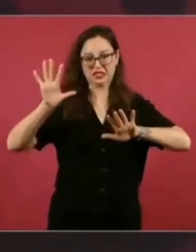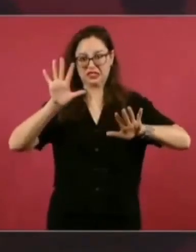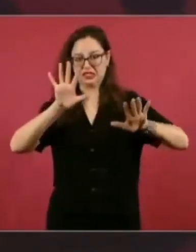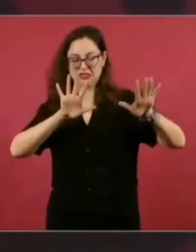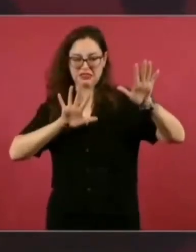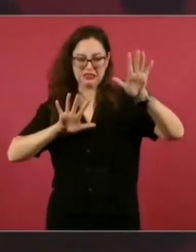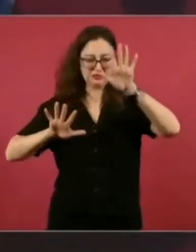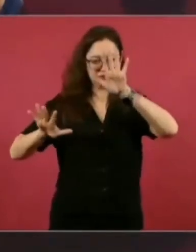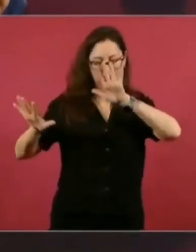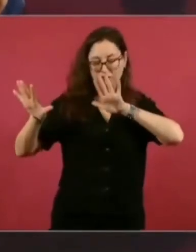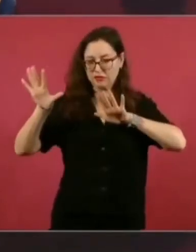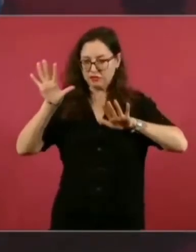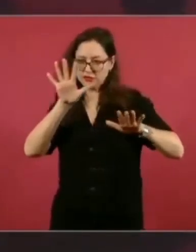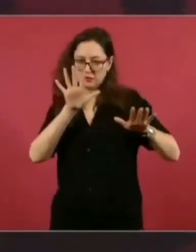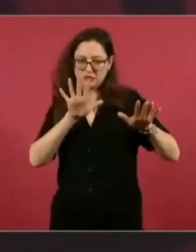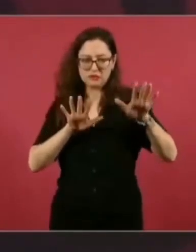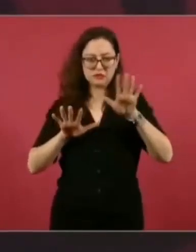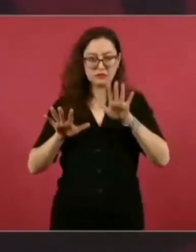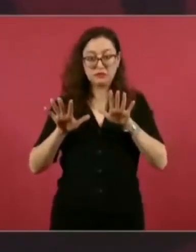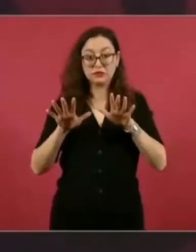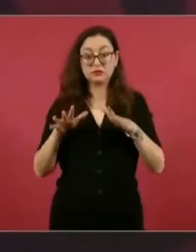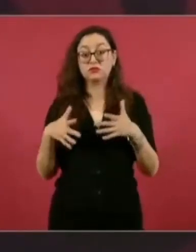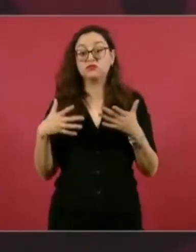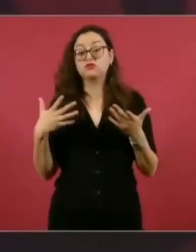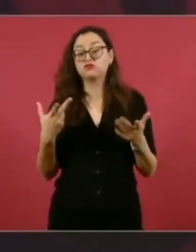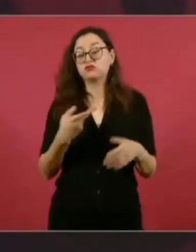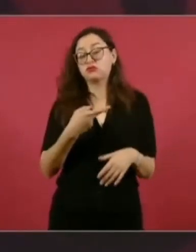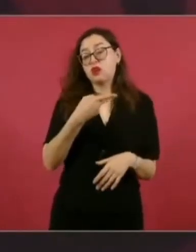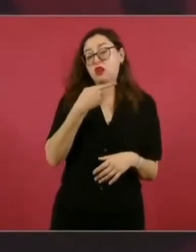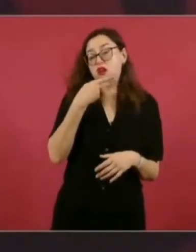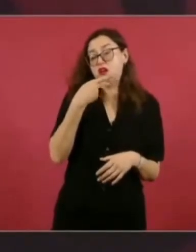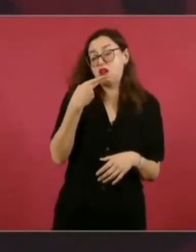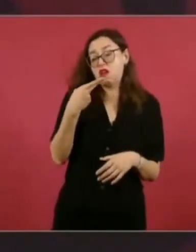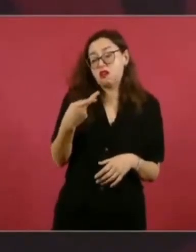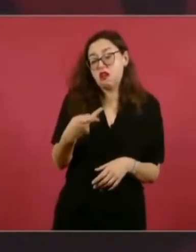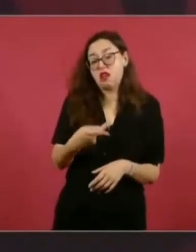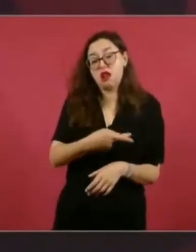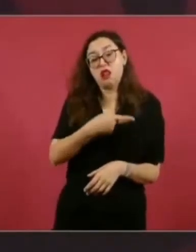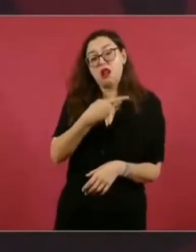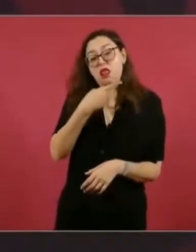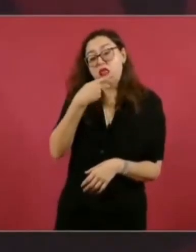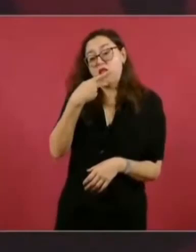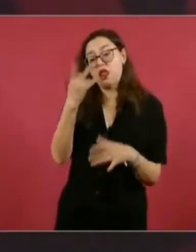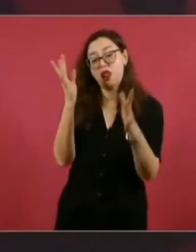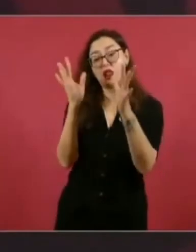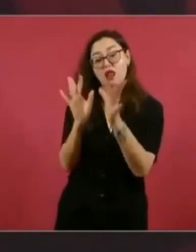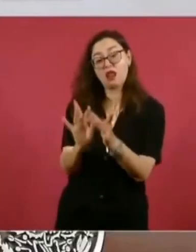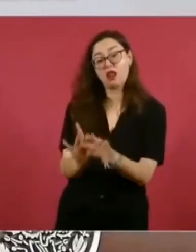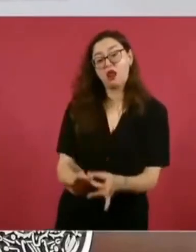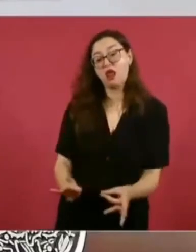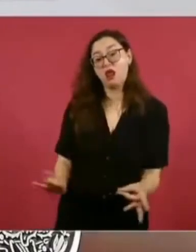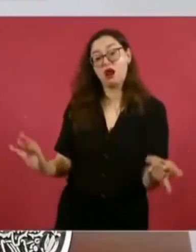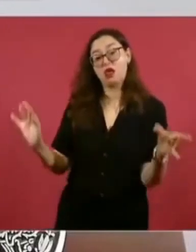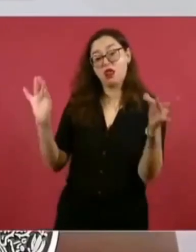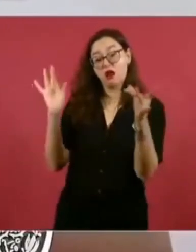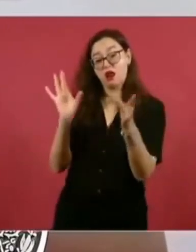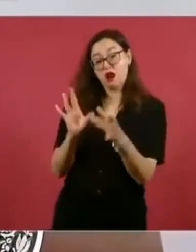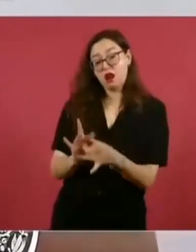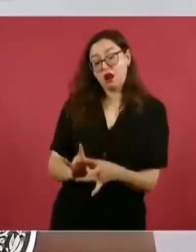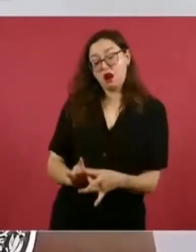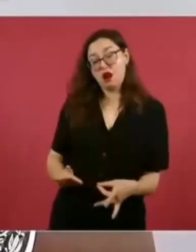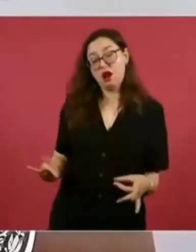envuelta en la demagogia, de que se necesitaba